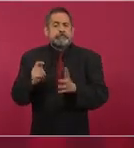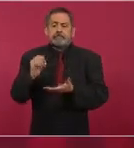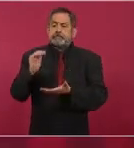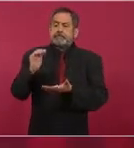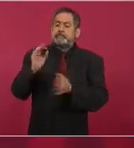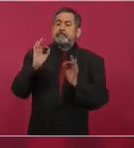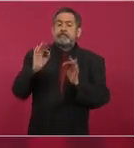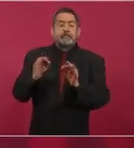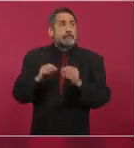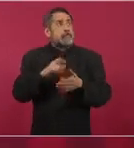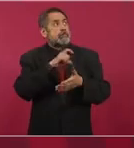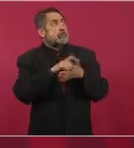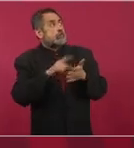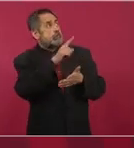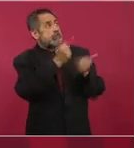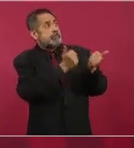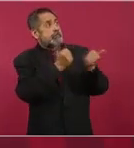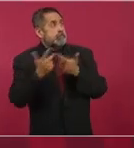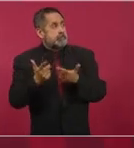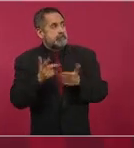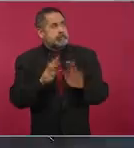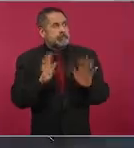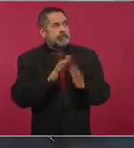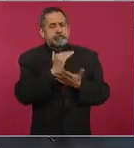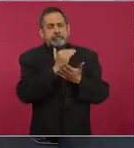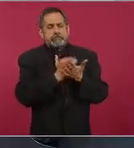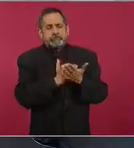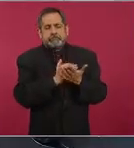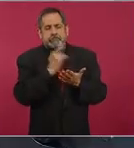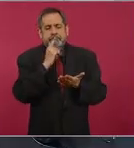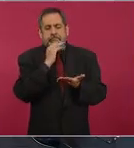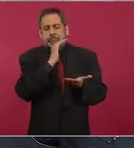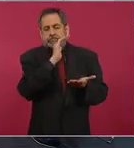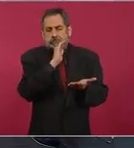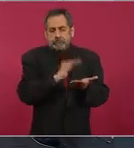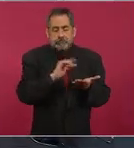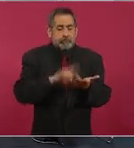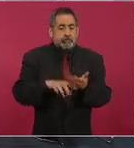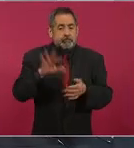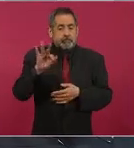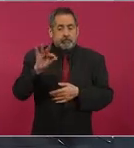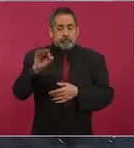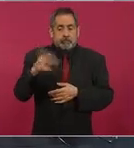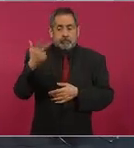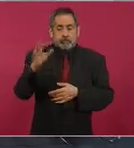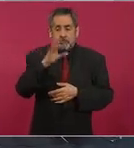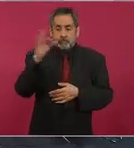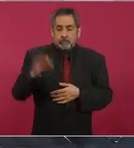la importación de combustibles en un 48%